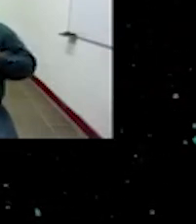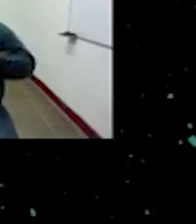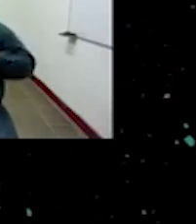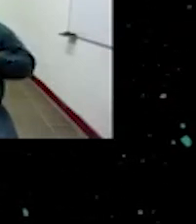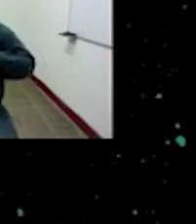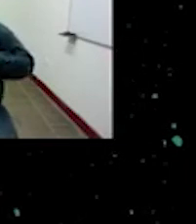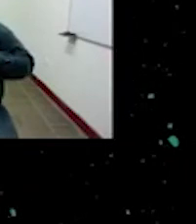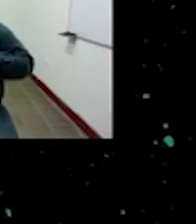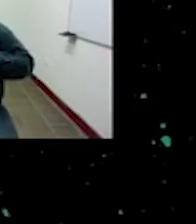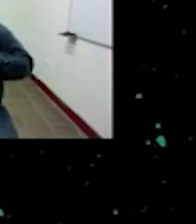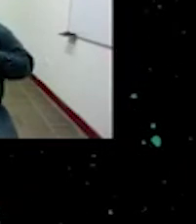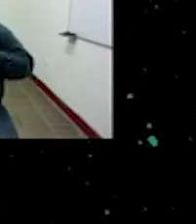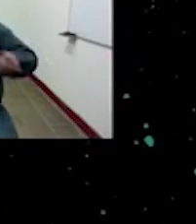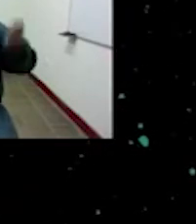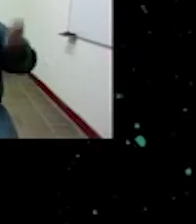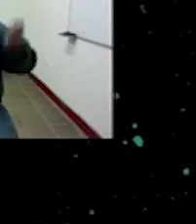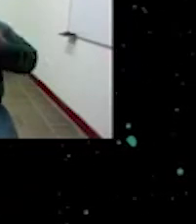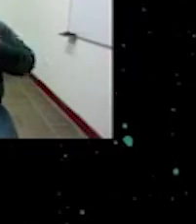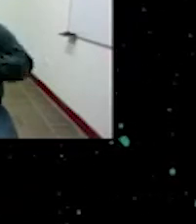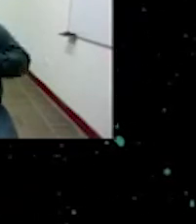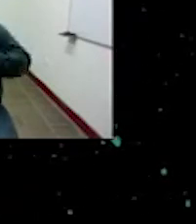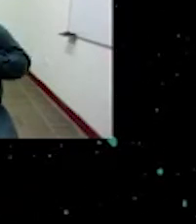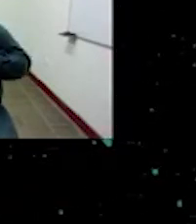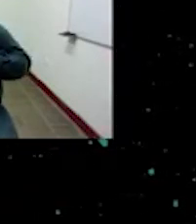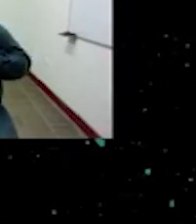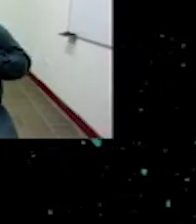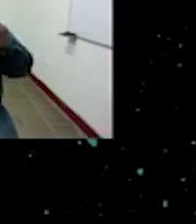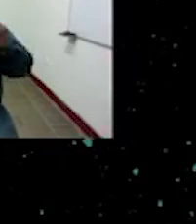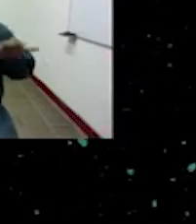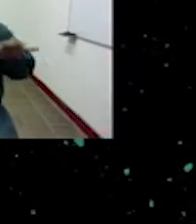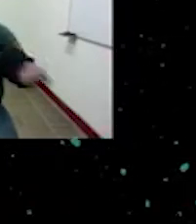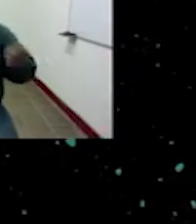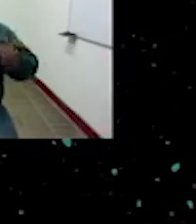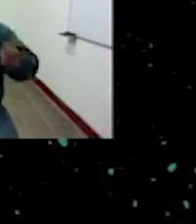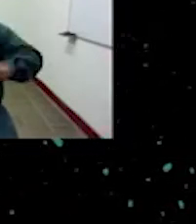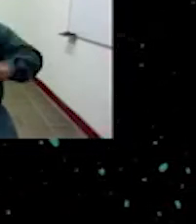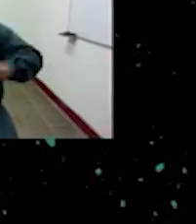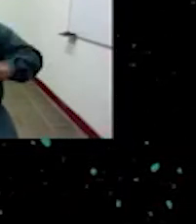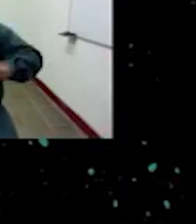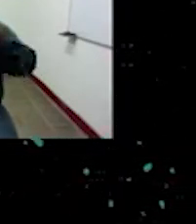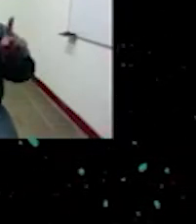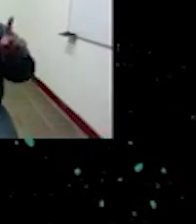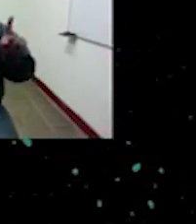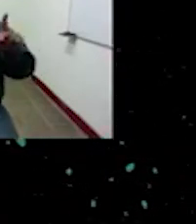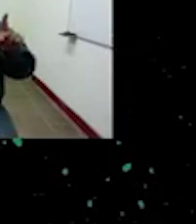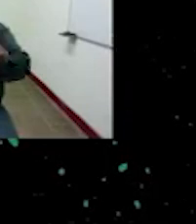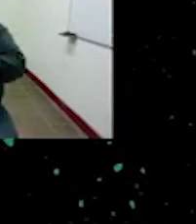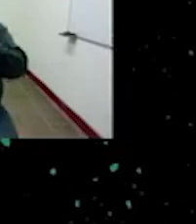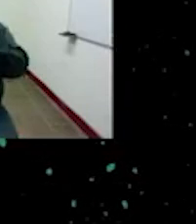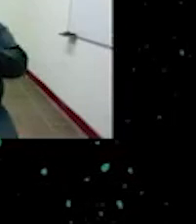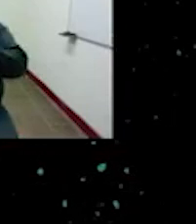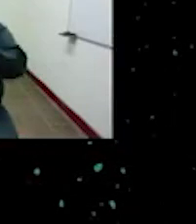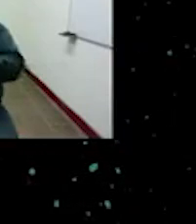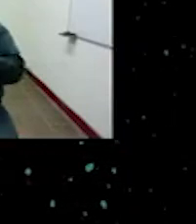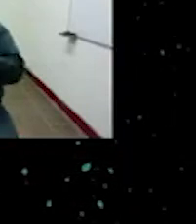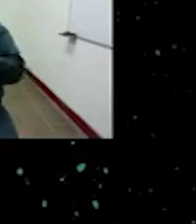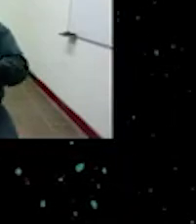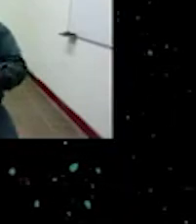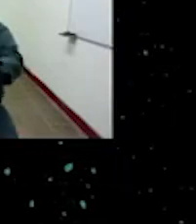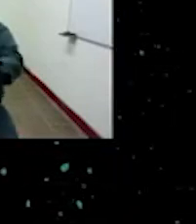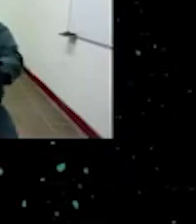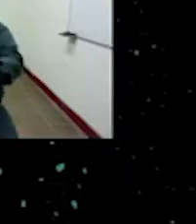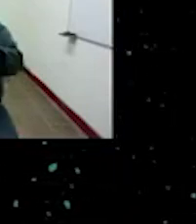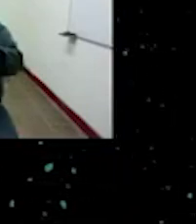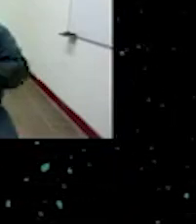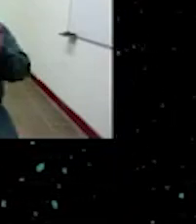se toca y se utiliza para sacar unos ritmos diferentes pero que están dentro de esa cultura y si nos vamos para para la parte